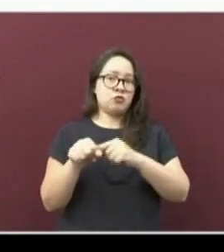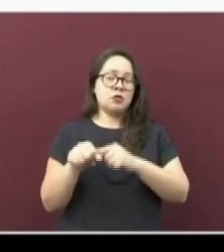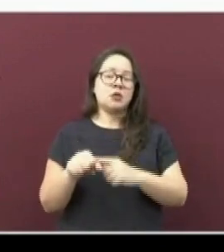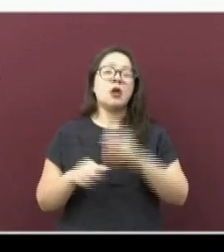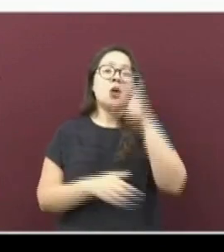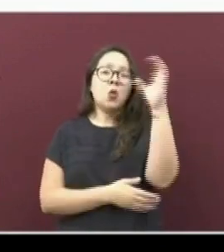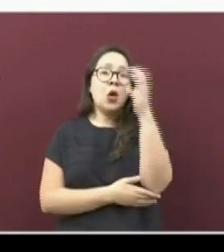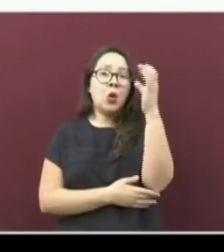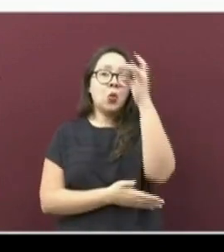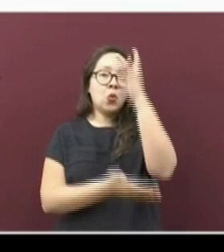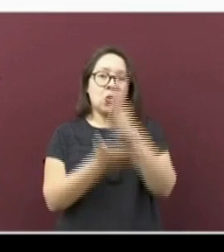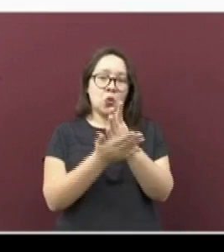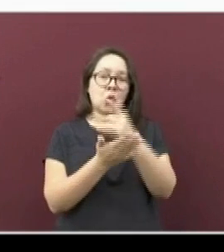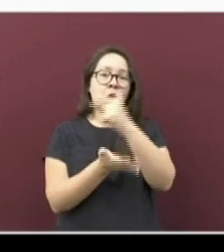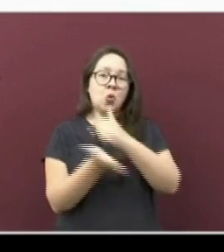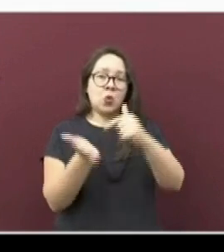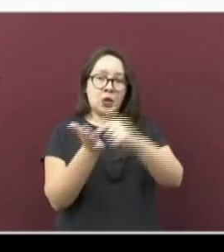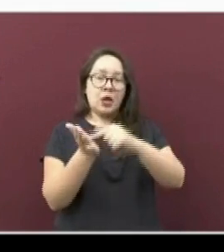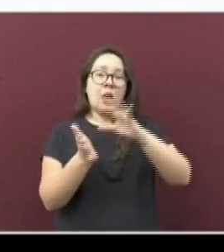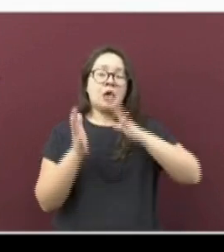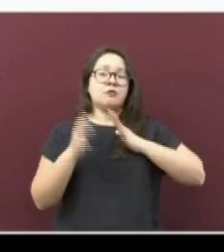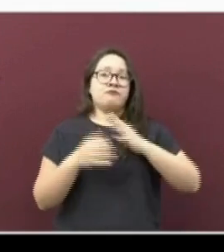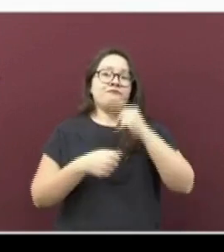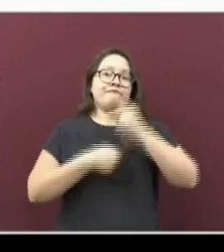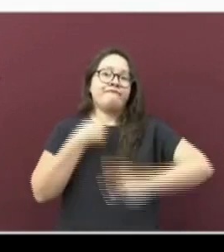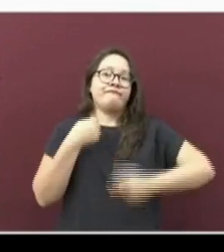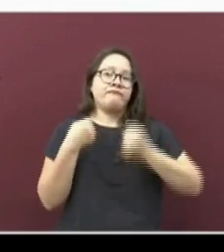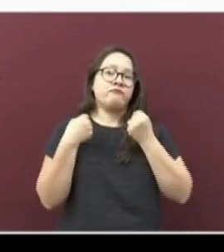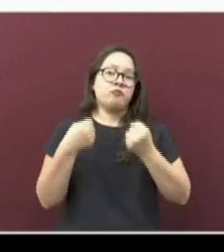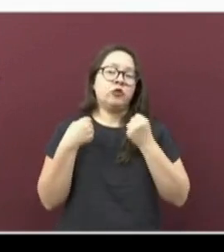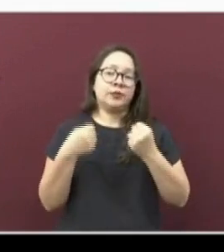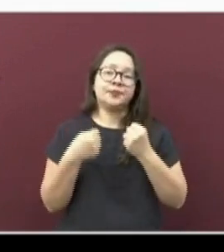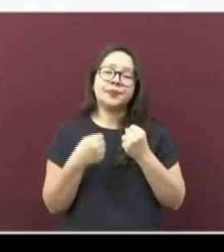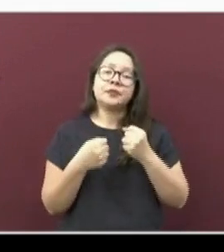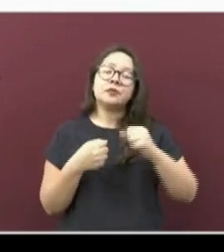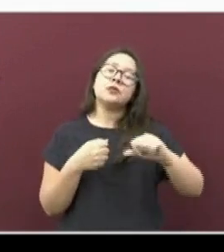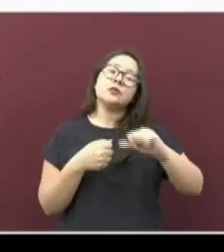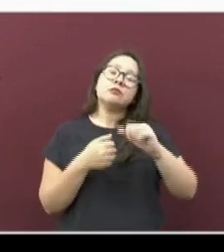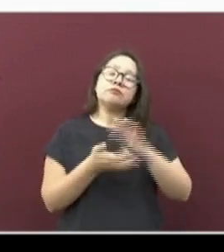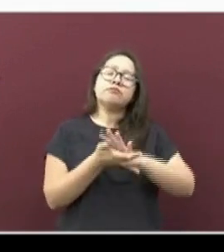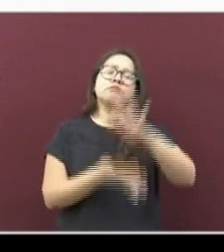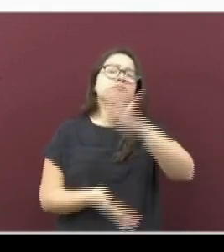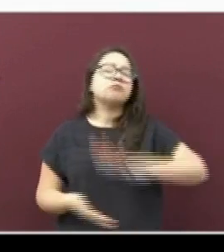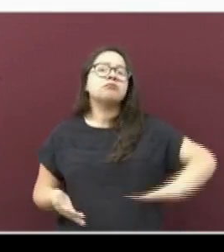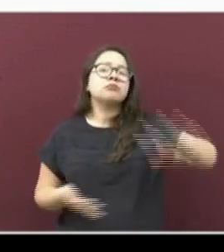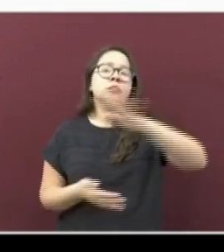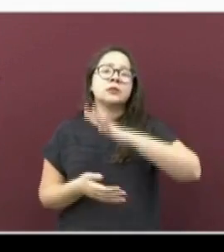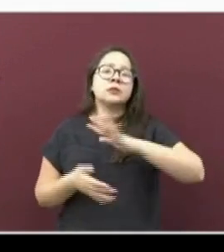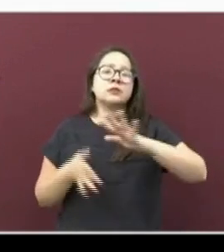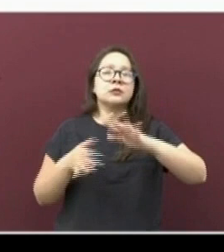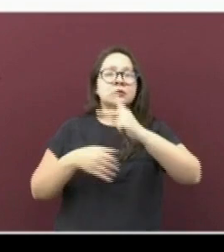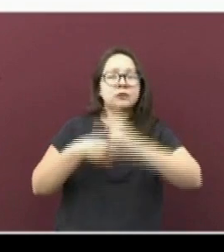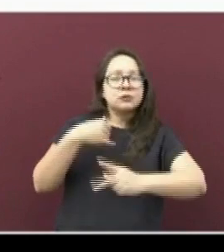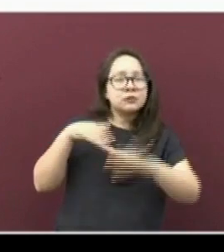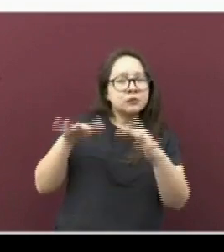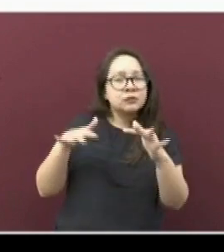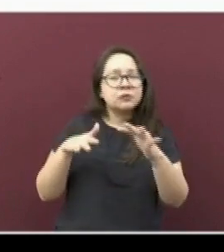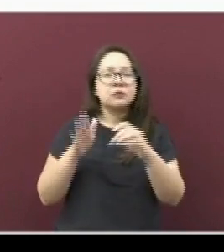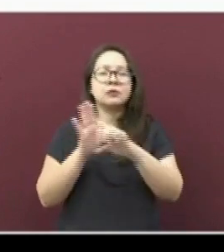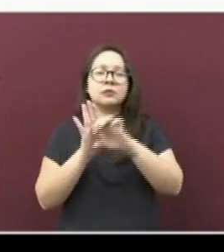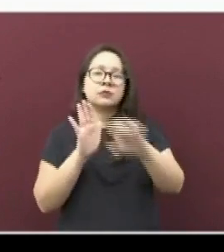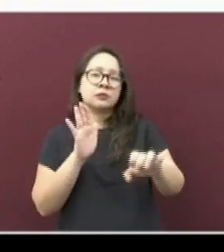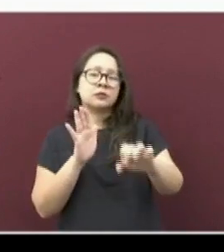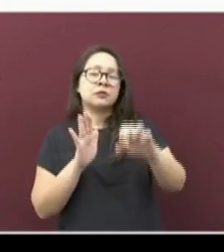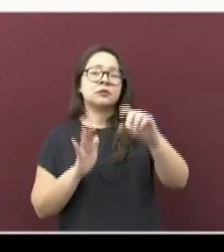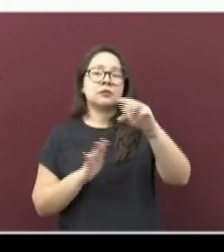Coatzacoalcos es el único municipio en riesgo máximo y la mayor parte de la región es riesgo medio. Es el caso de los